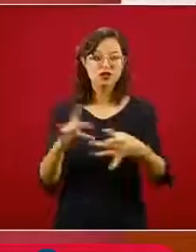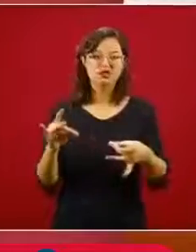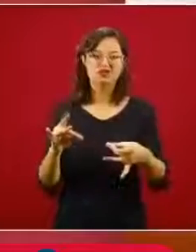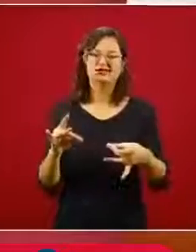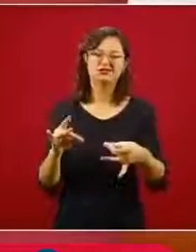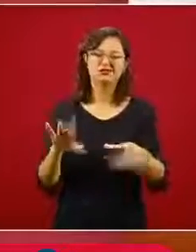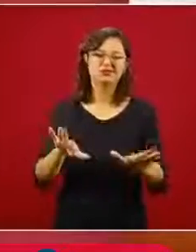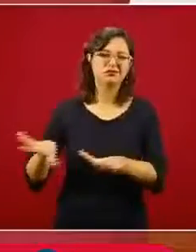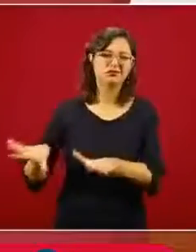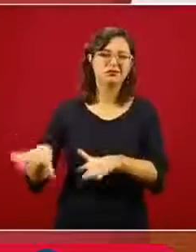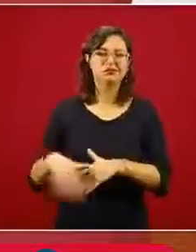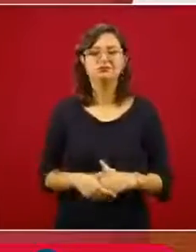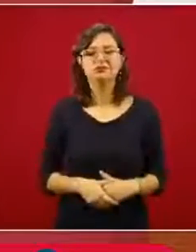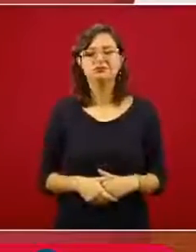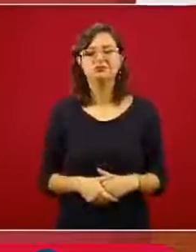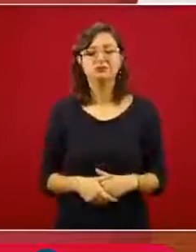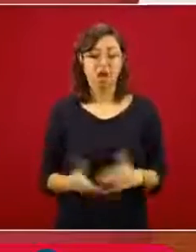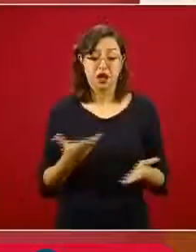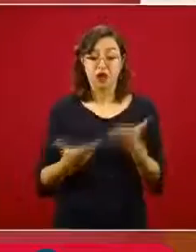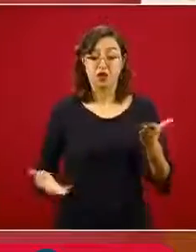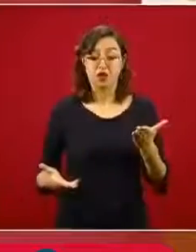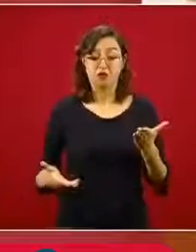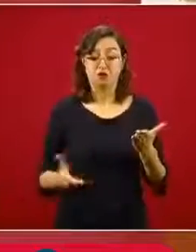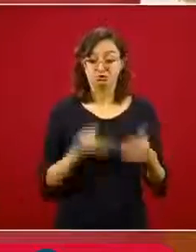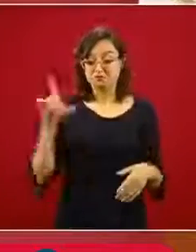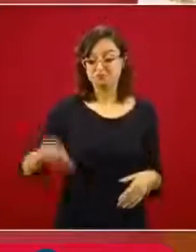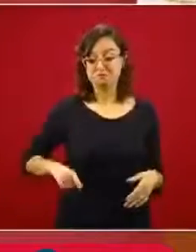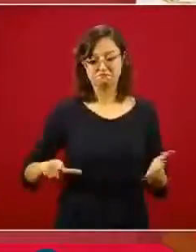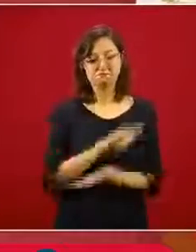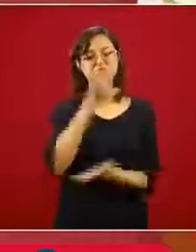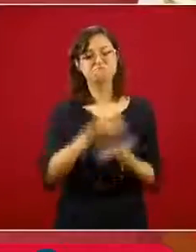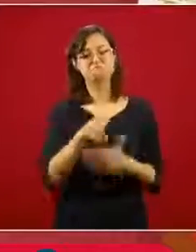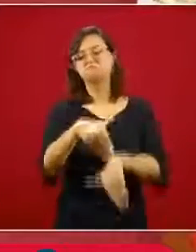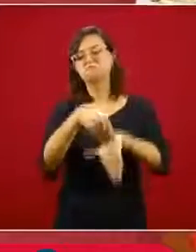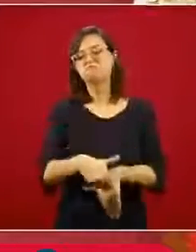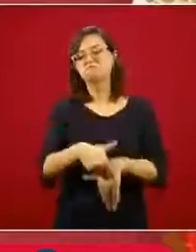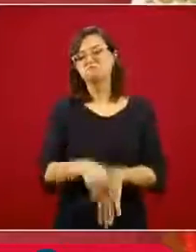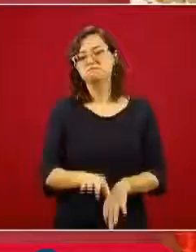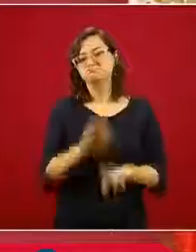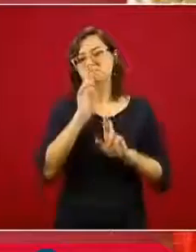Entonces, hay Estado de Derecho, primero. Segundo,